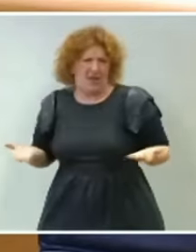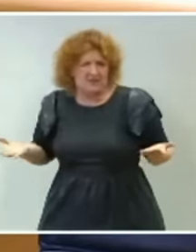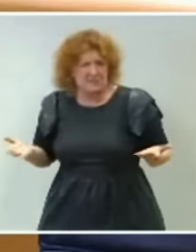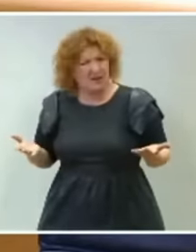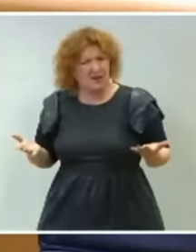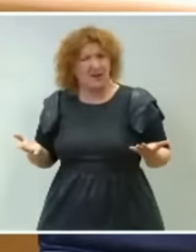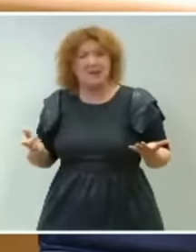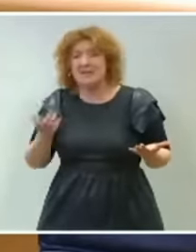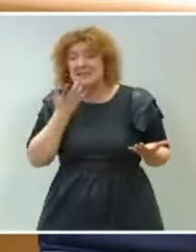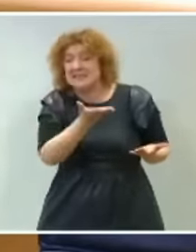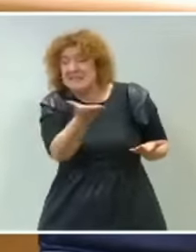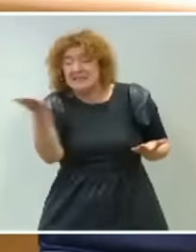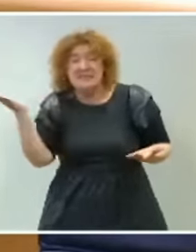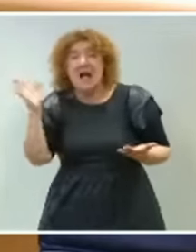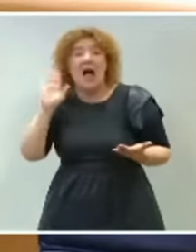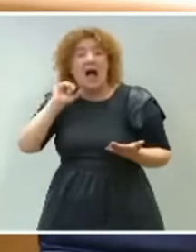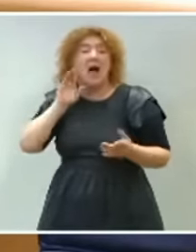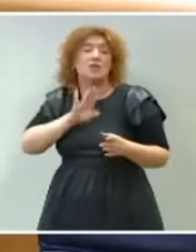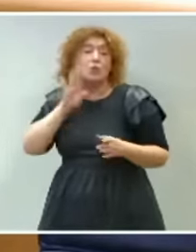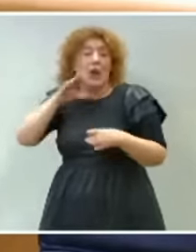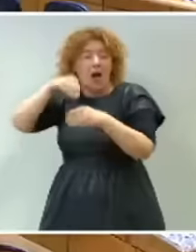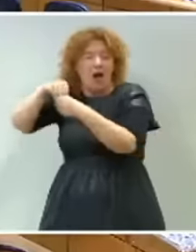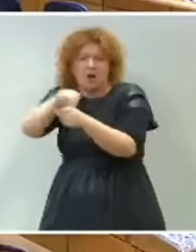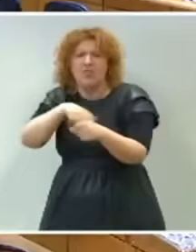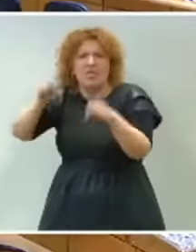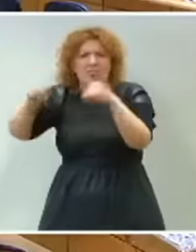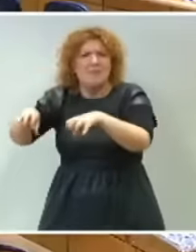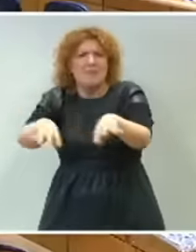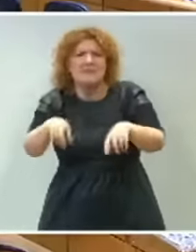limitan a aquellos que están implicados en estos casos.